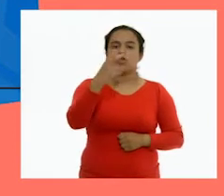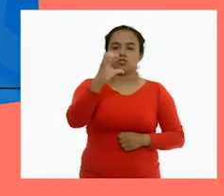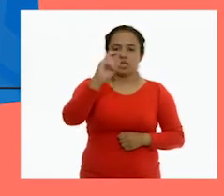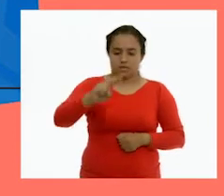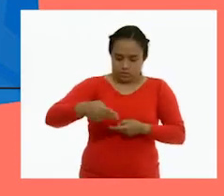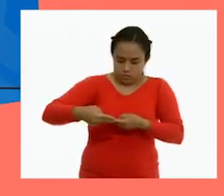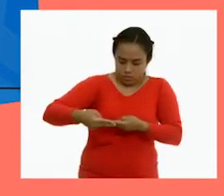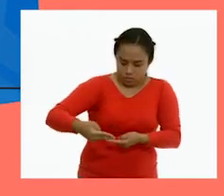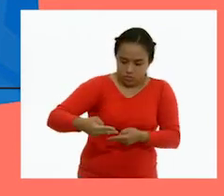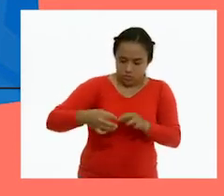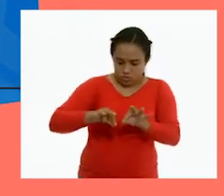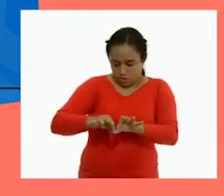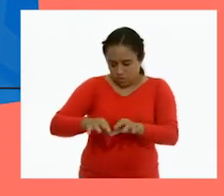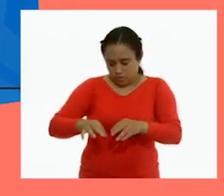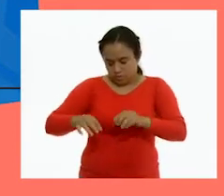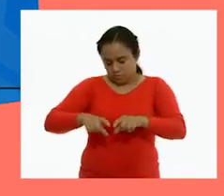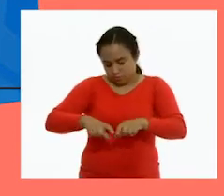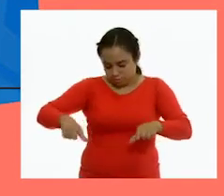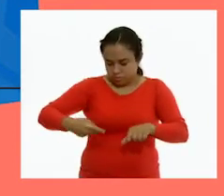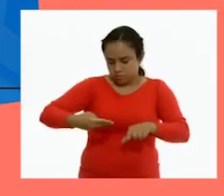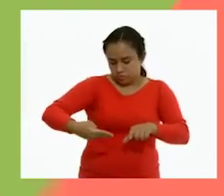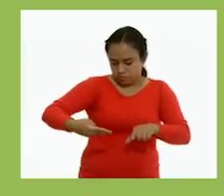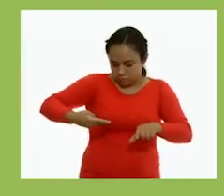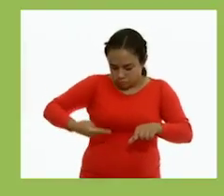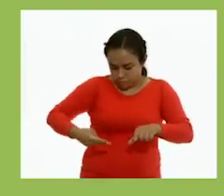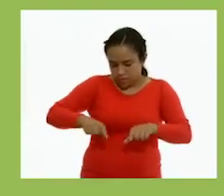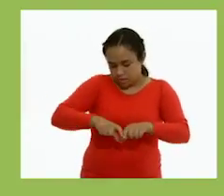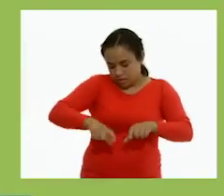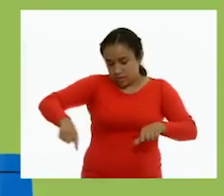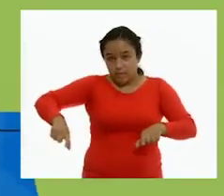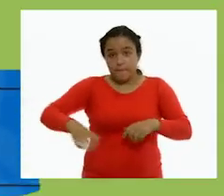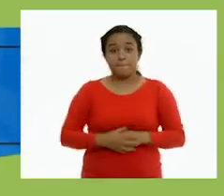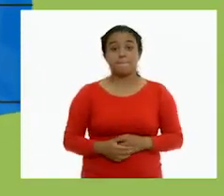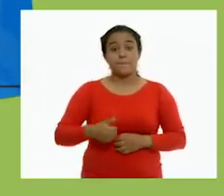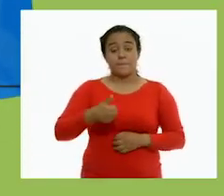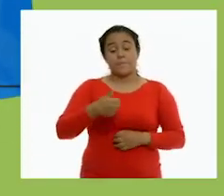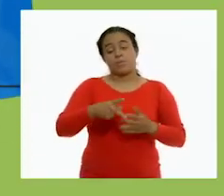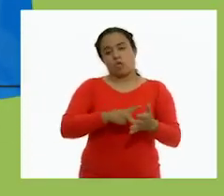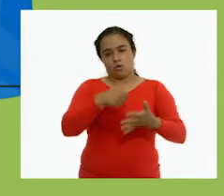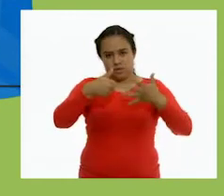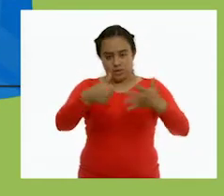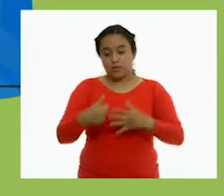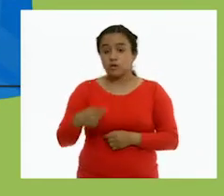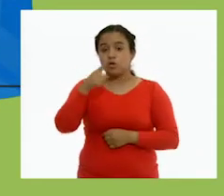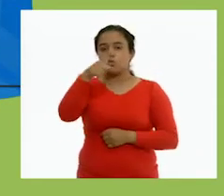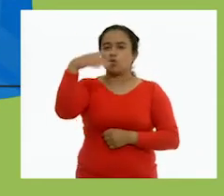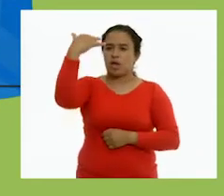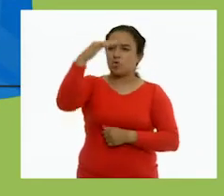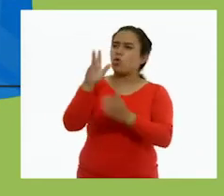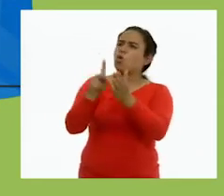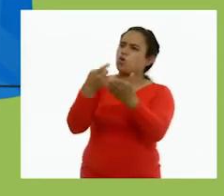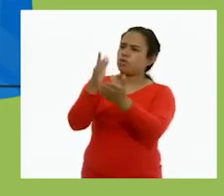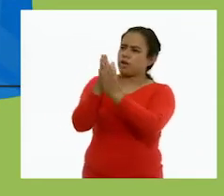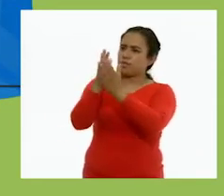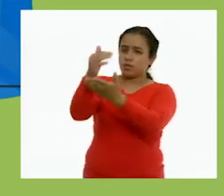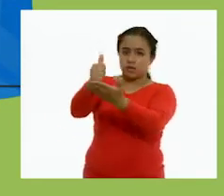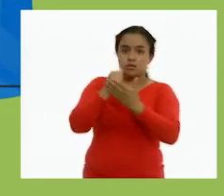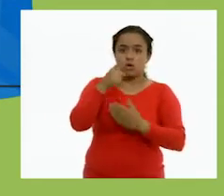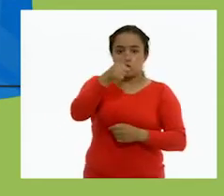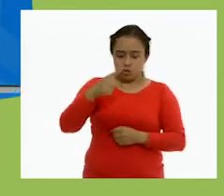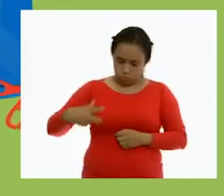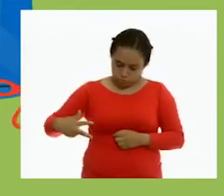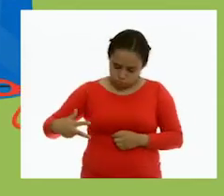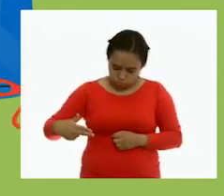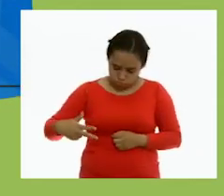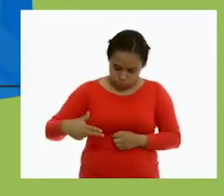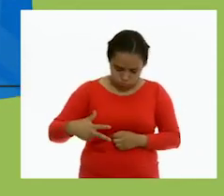2 centímetros de alto arriba y abajo. 6. Nuevamente pide ayuda a un adulto para recortar